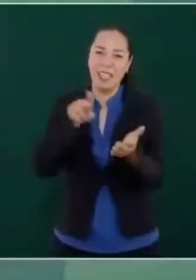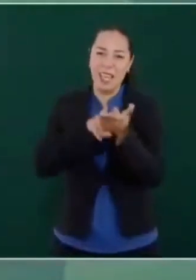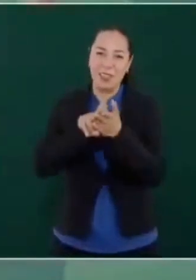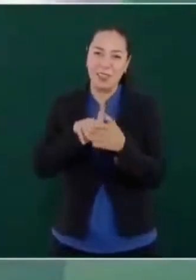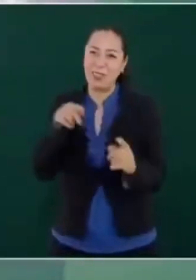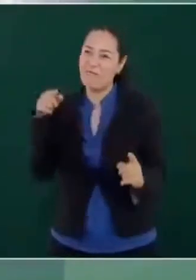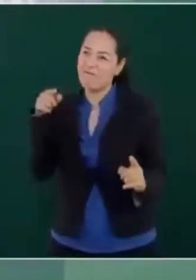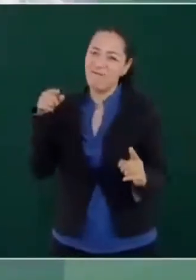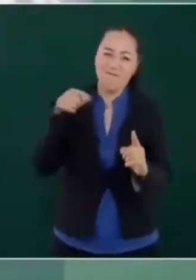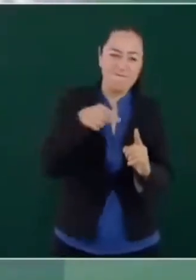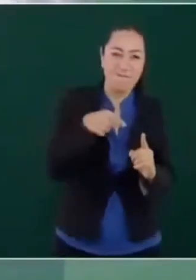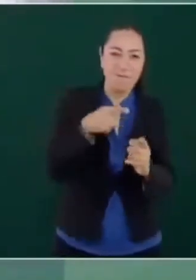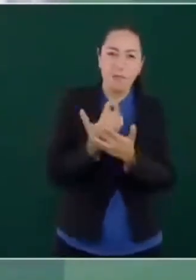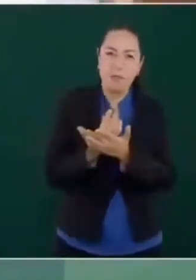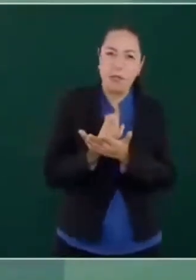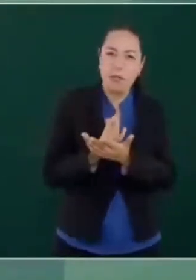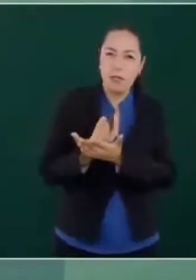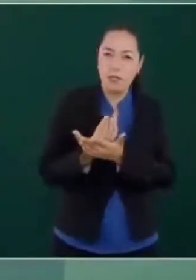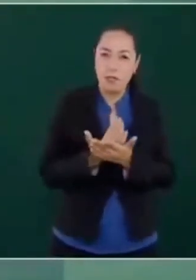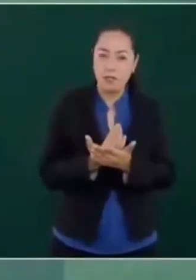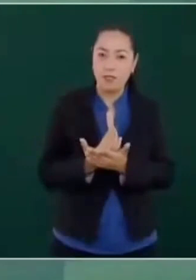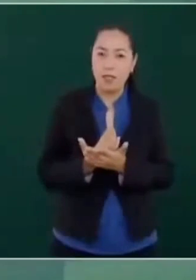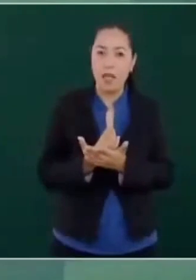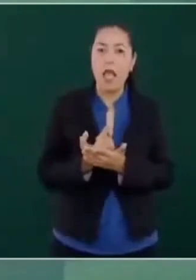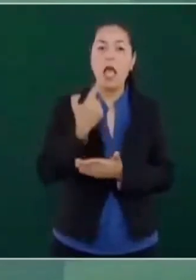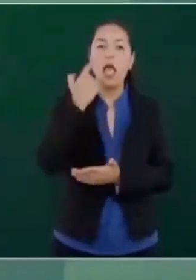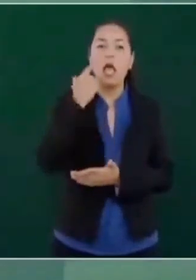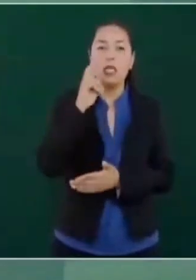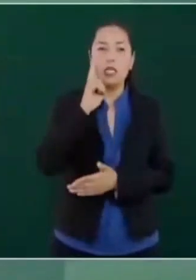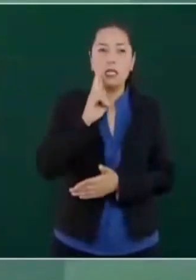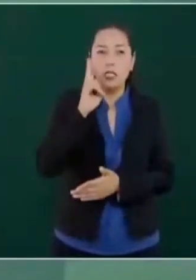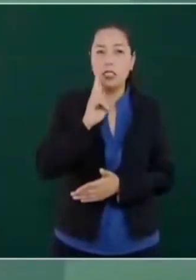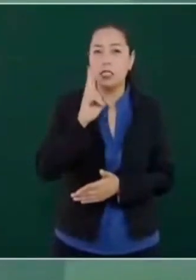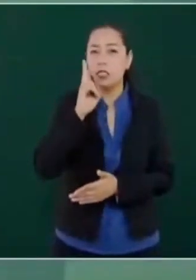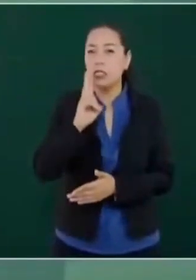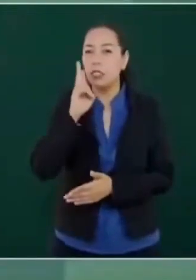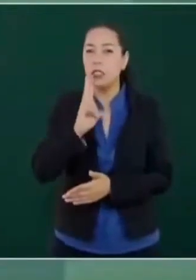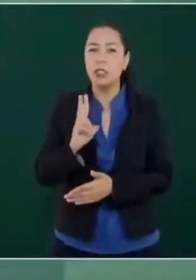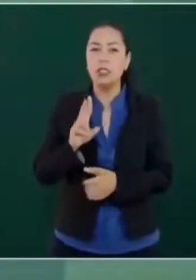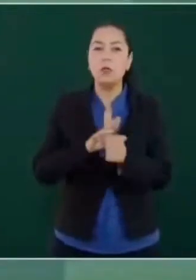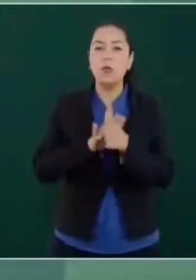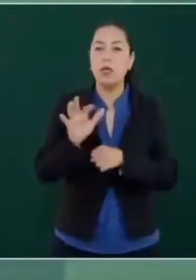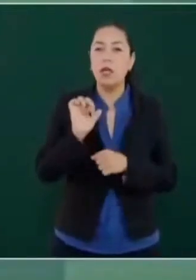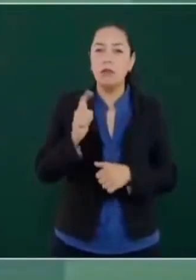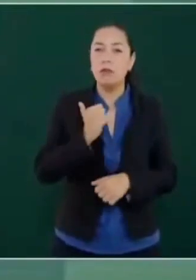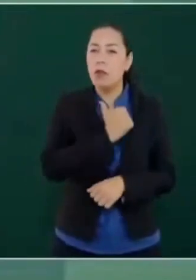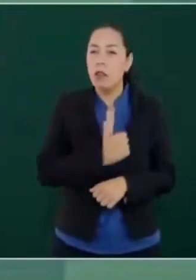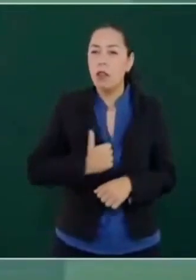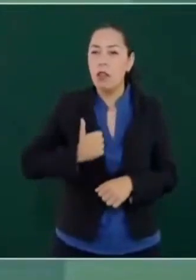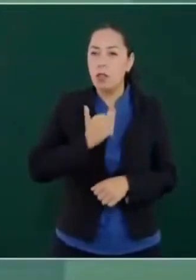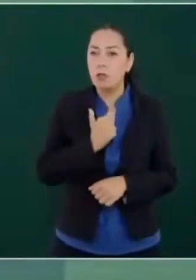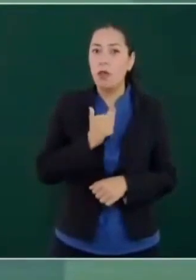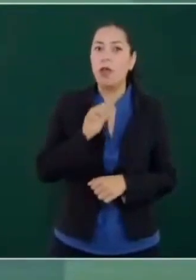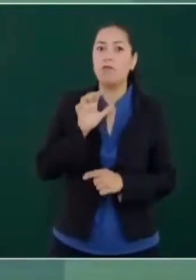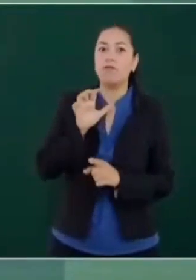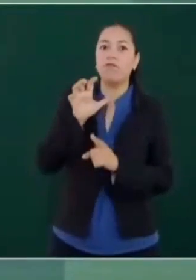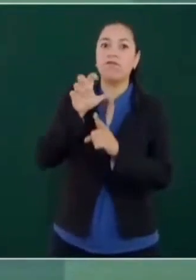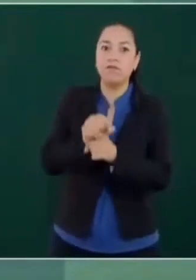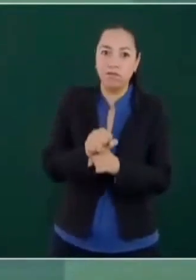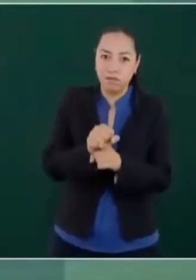A ver, este... qué desgracia, ¿no? No sucede.